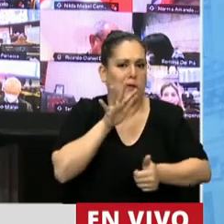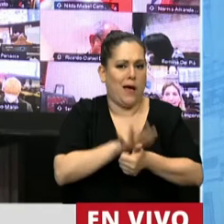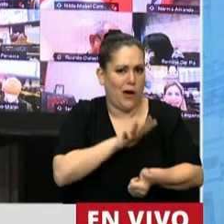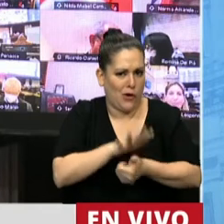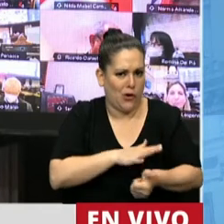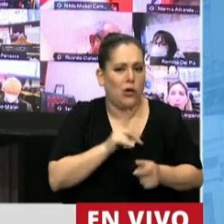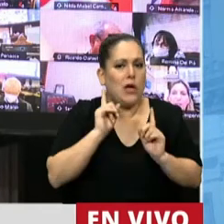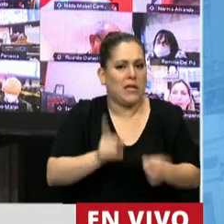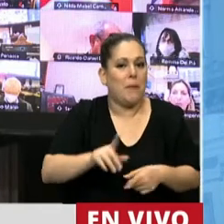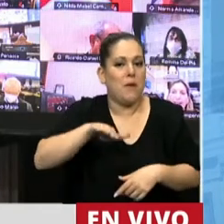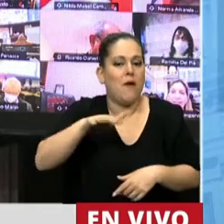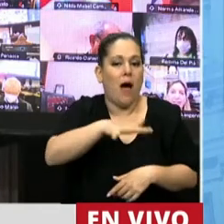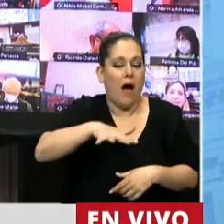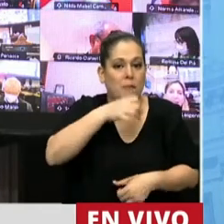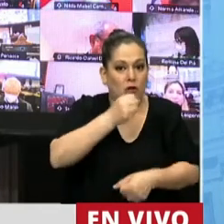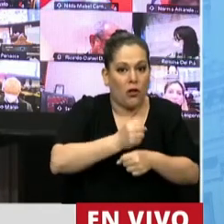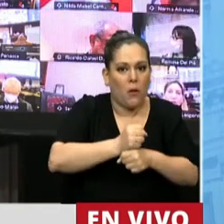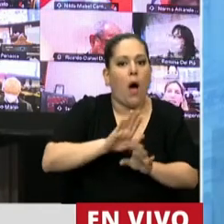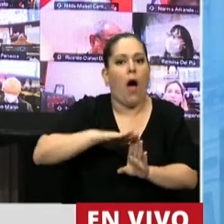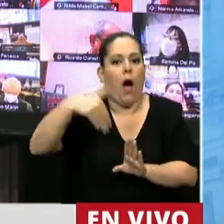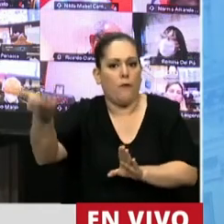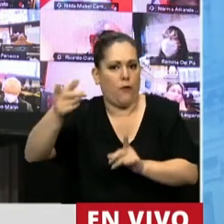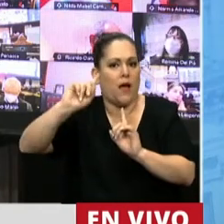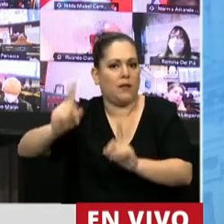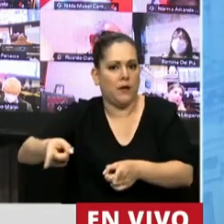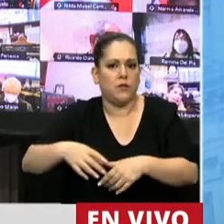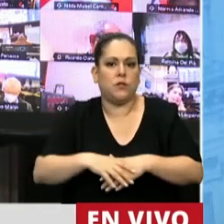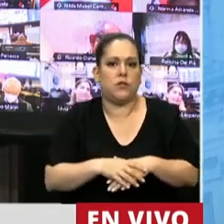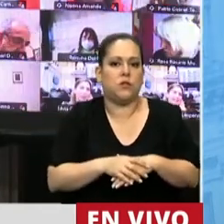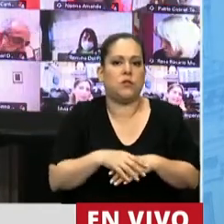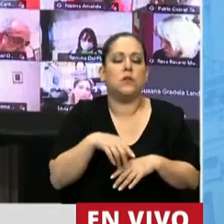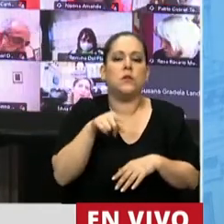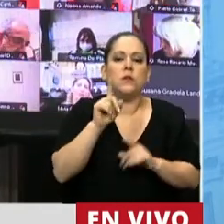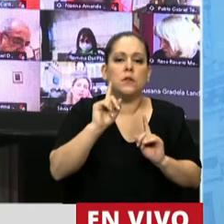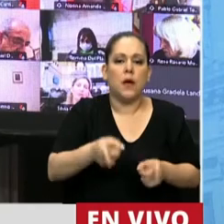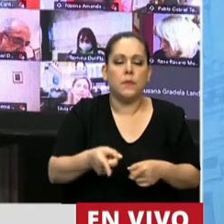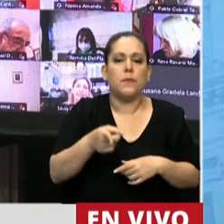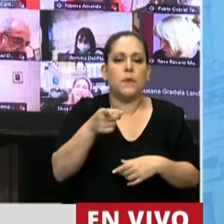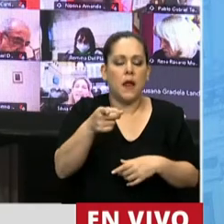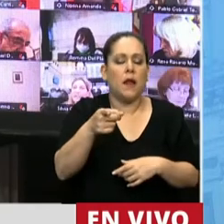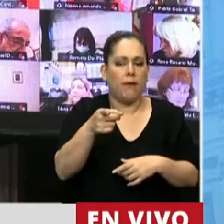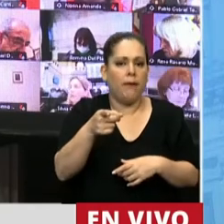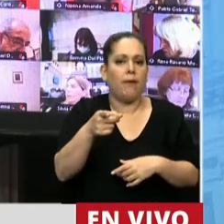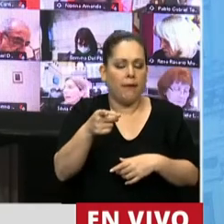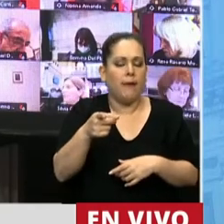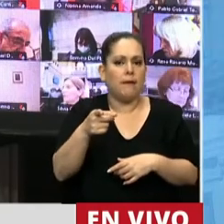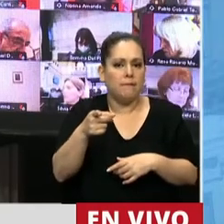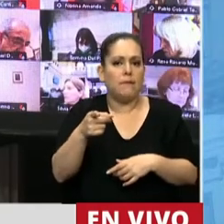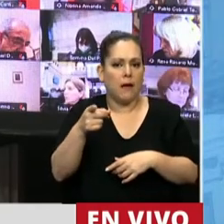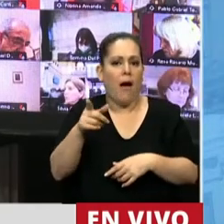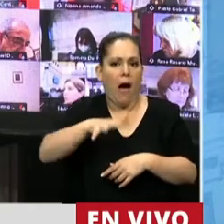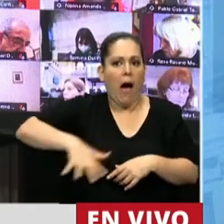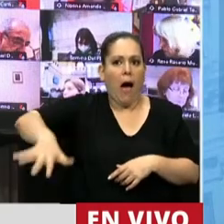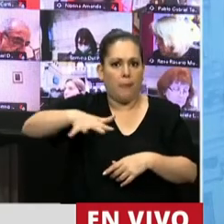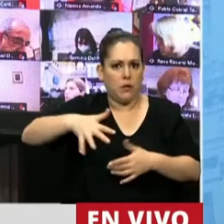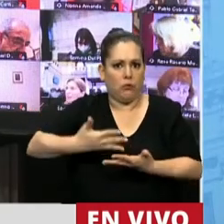laboral, tanto en el momento en que puedan ejercerse como en sus consecuencias, involucrando todo un ámbito